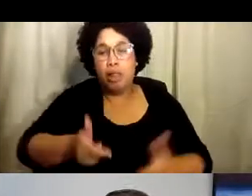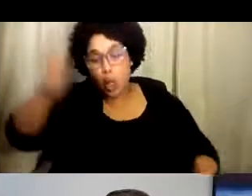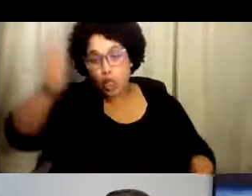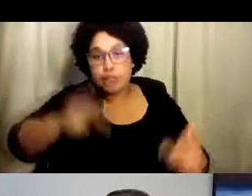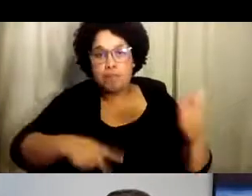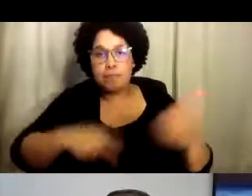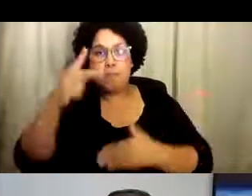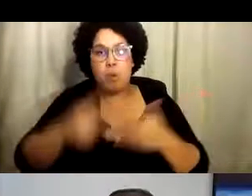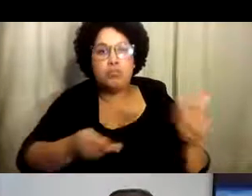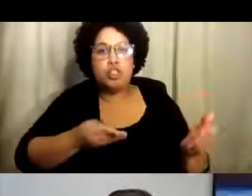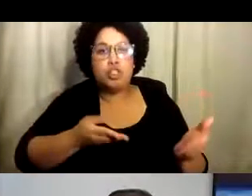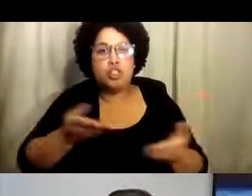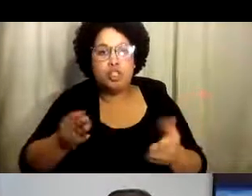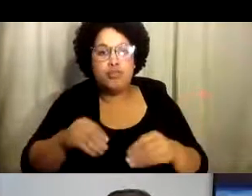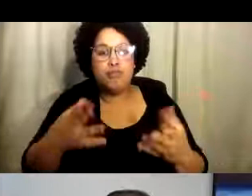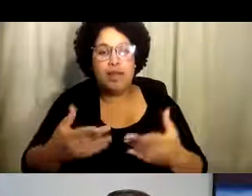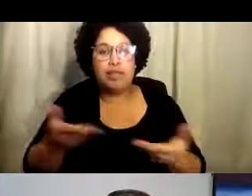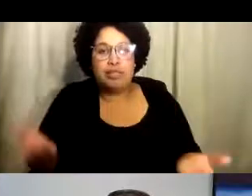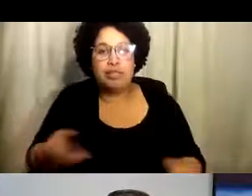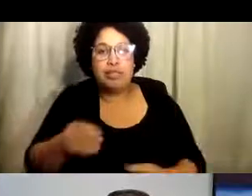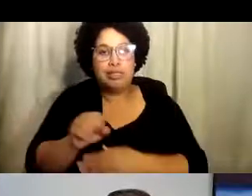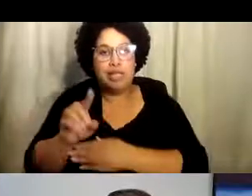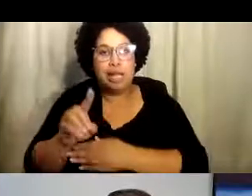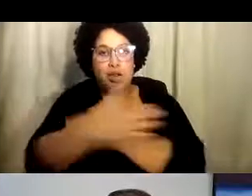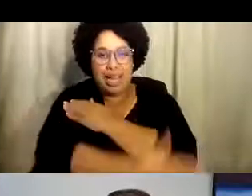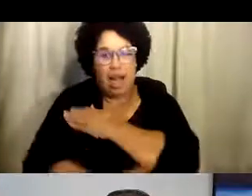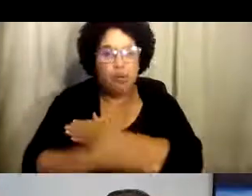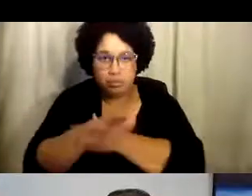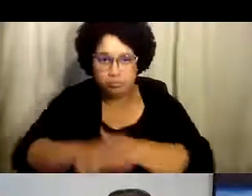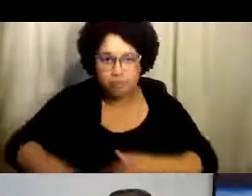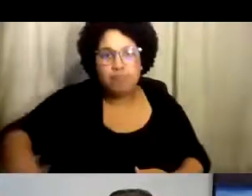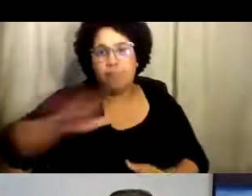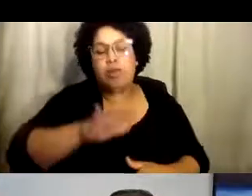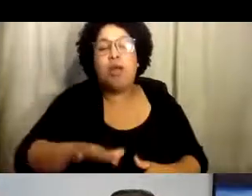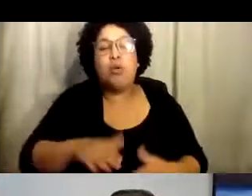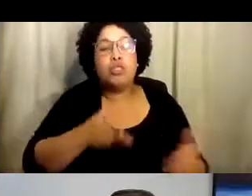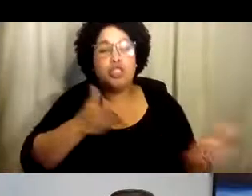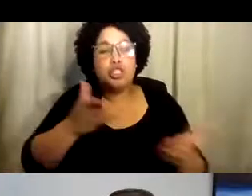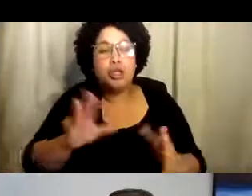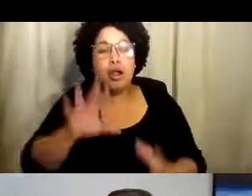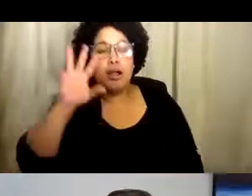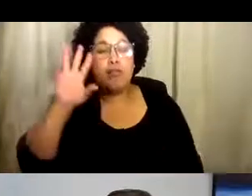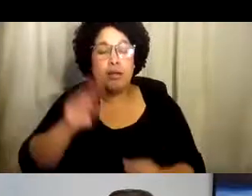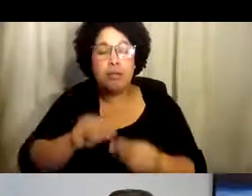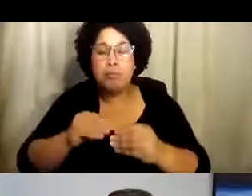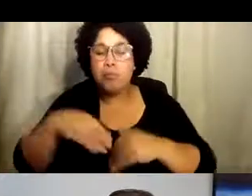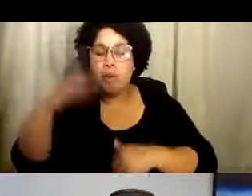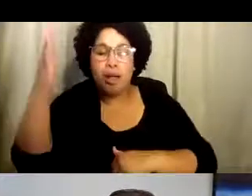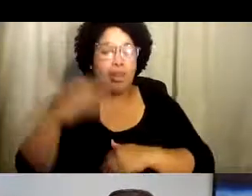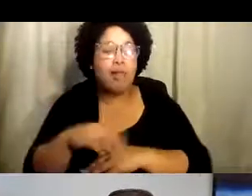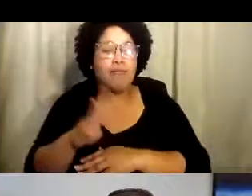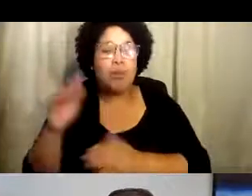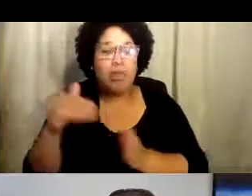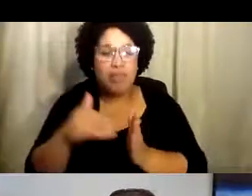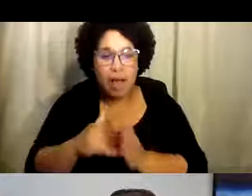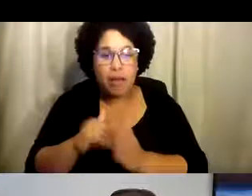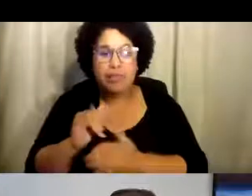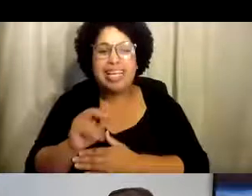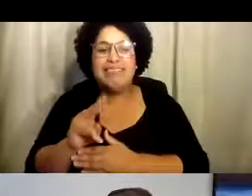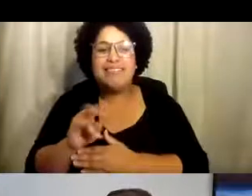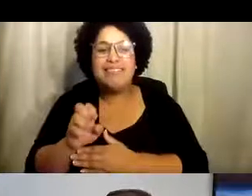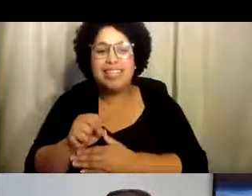Hands o HGH, somos uno de los programas de proveedores mayores del Condado de San Diego.